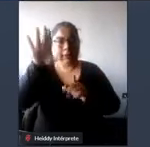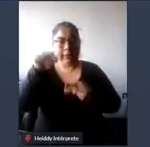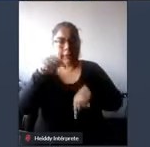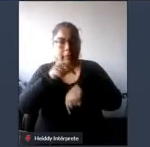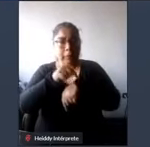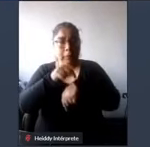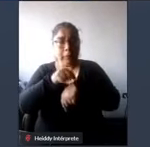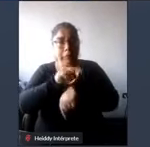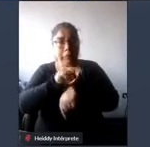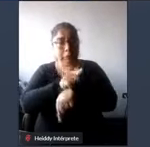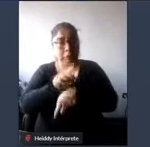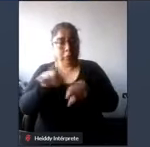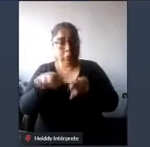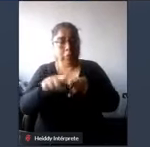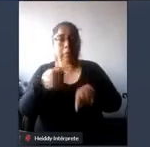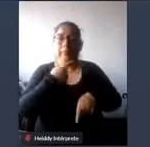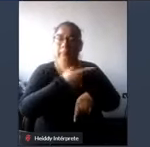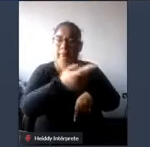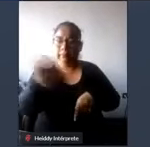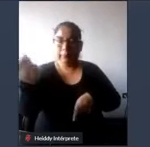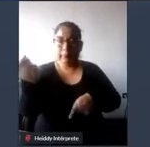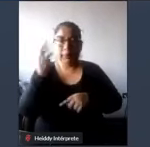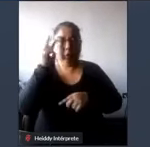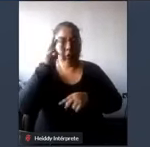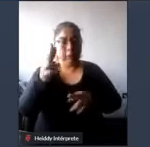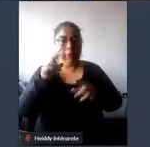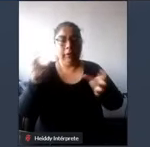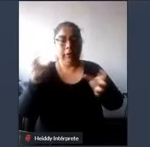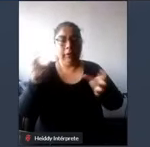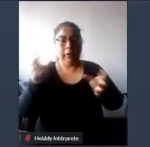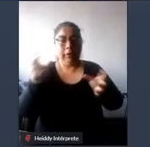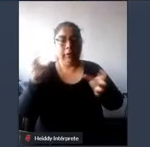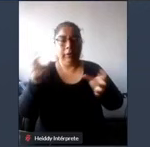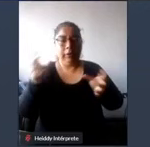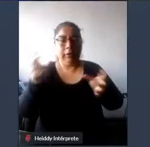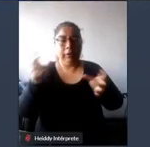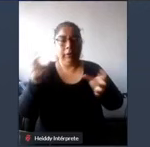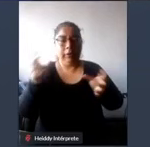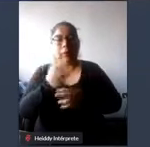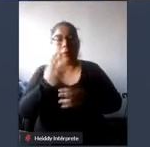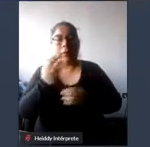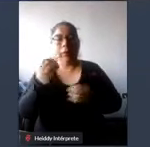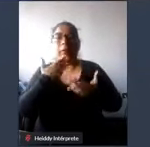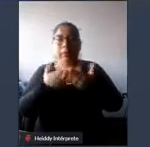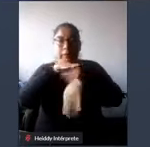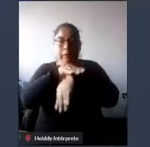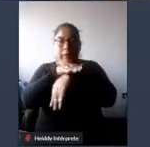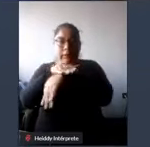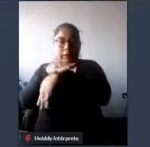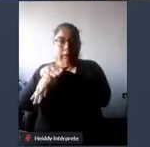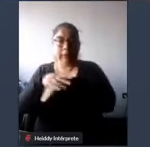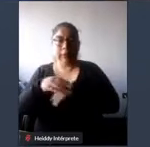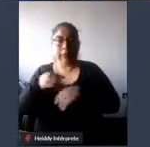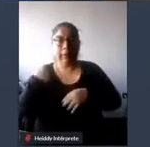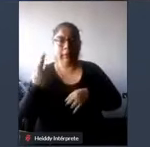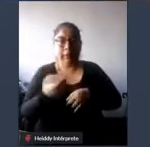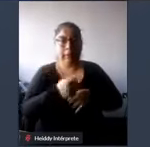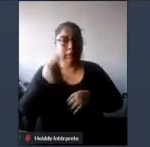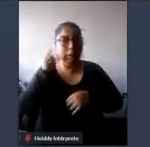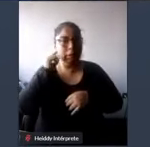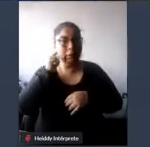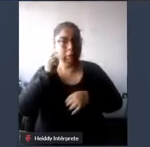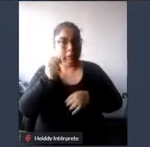para dirigirse a nuestro respetable público adelante muy buenas tardes espero que se escuche bien